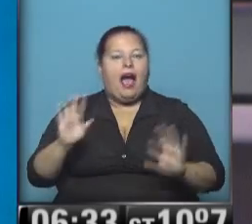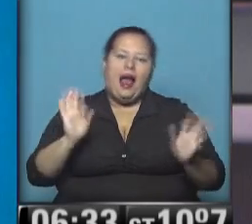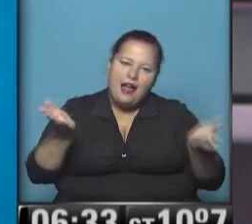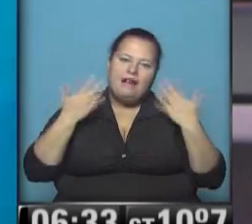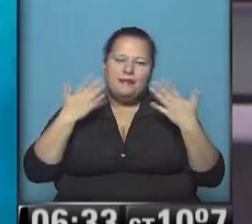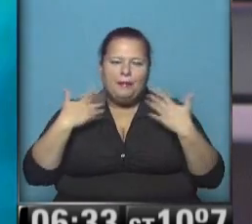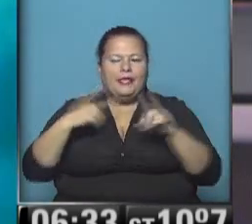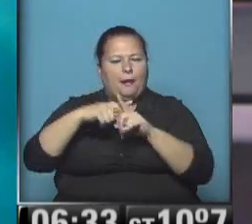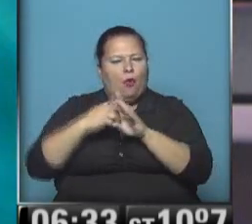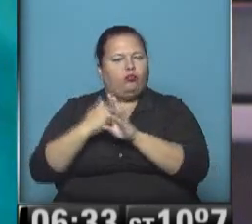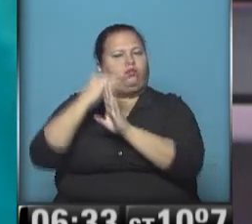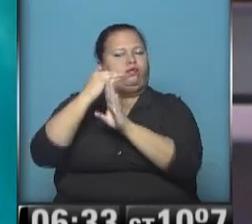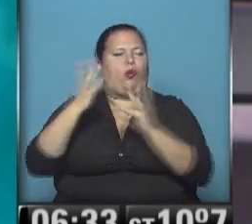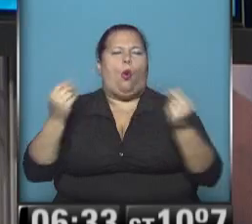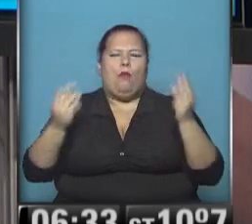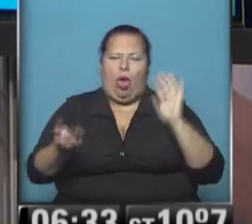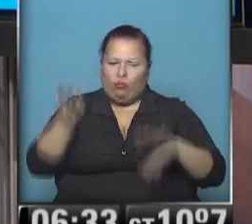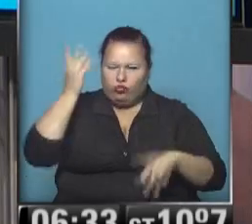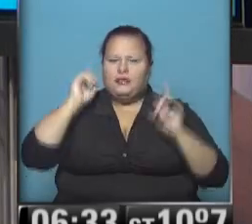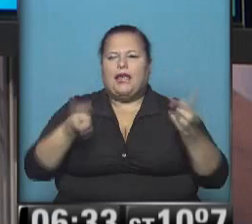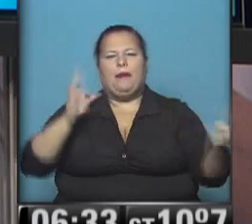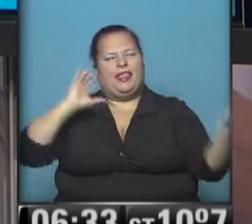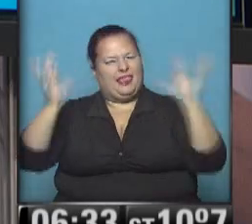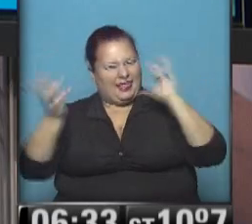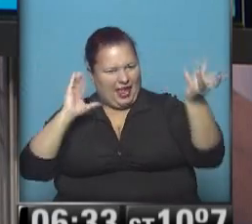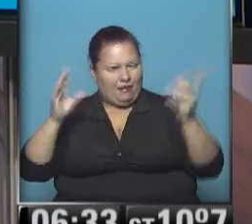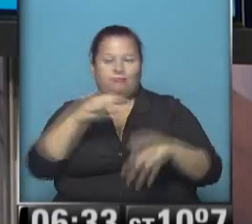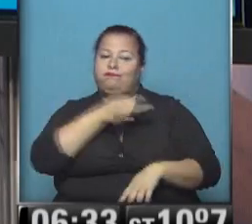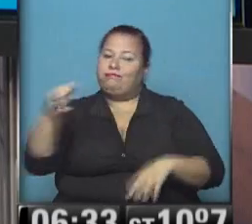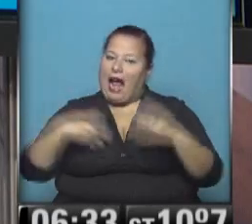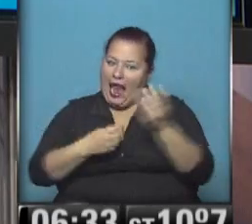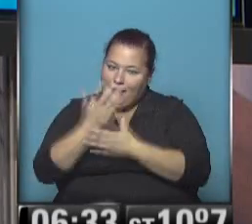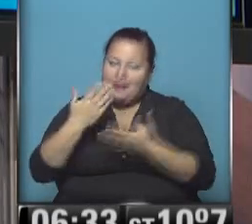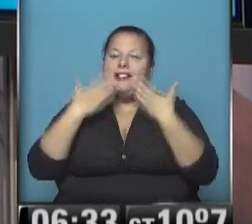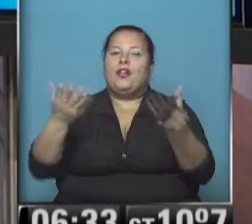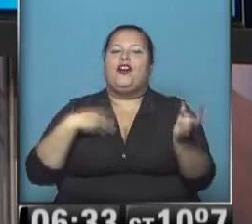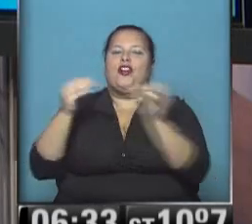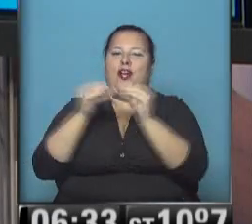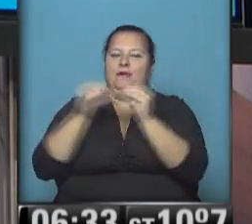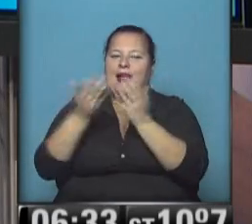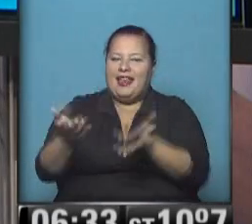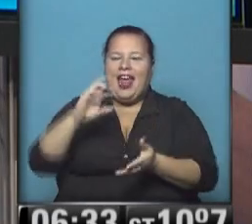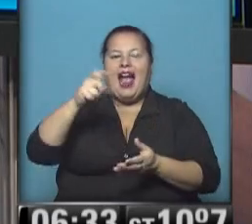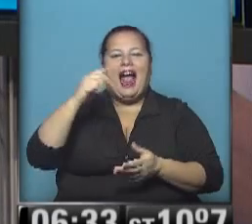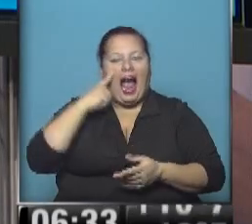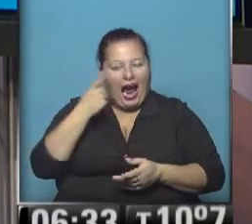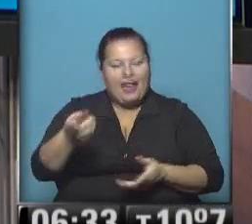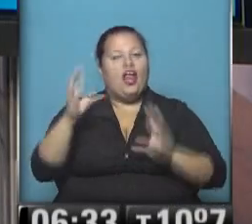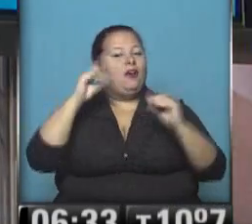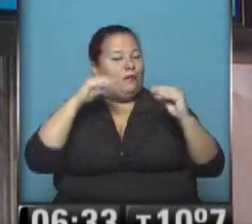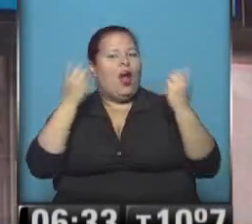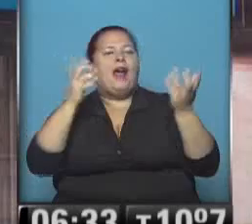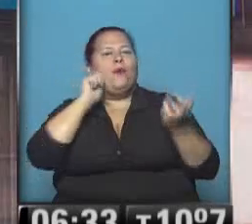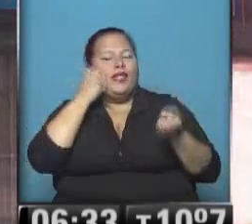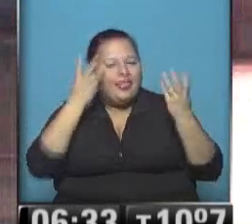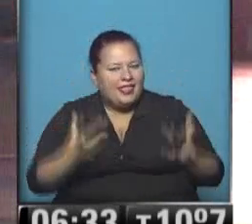temperaturas elevadas, elevada humedad y tiempo inestable yo como todas las mañanitas voy a saludar a mi compañera, querida Kari, ¿cómo estás? Hola Gaby